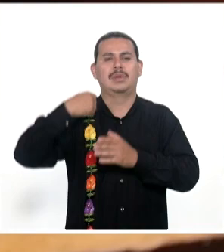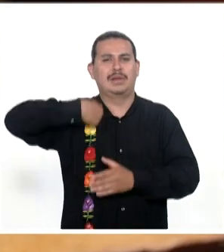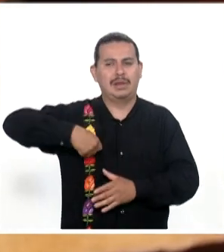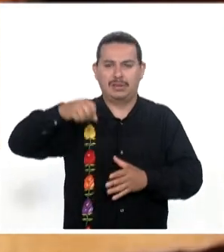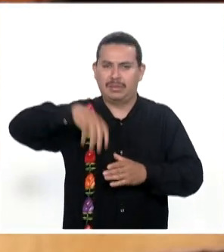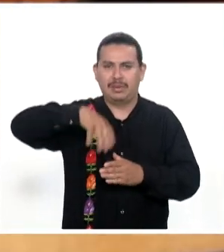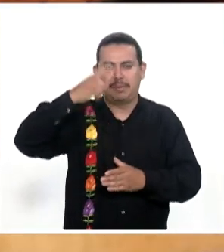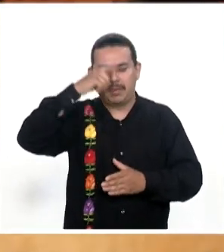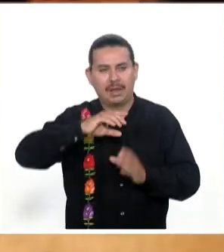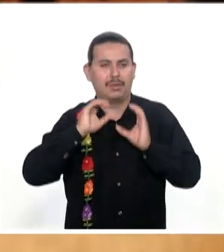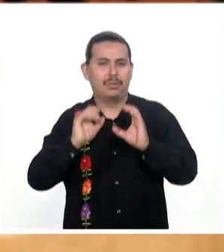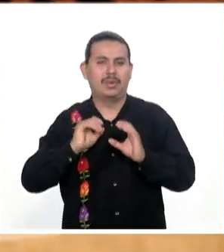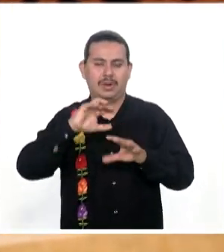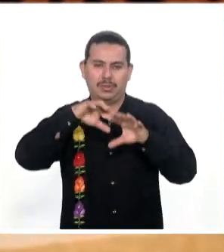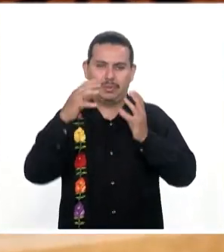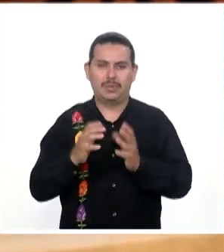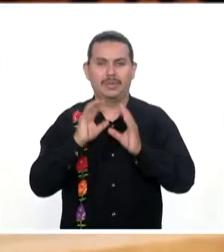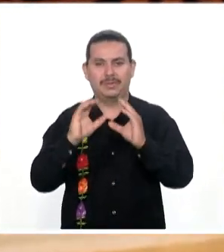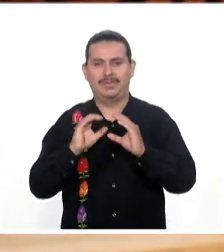cuidar el planeta.